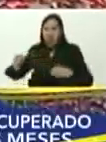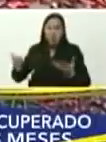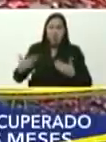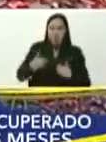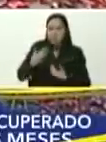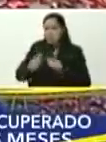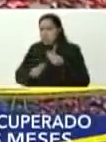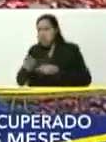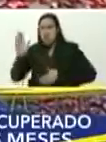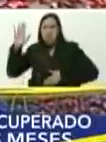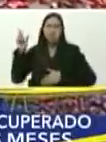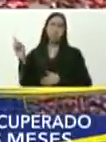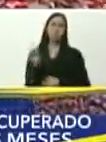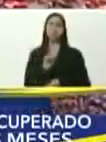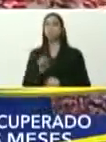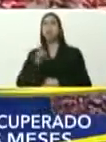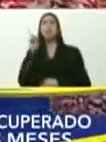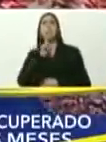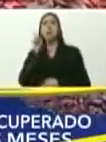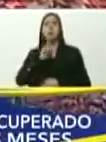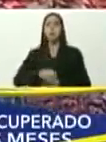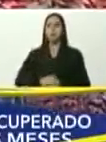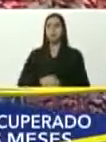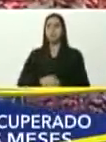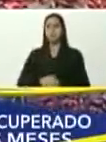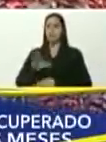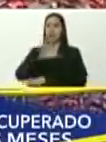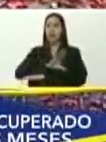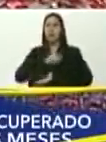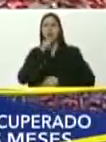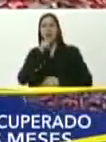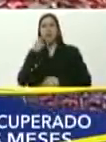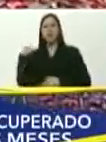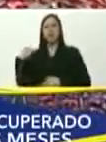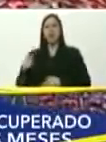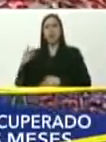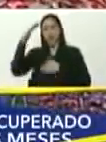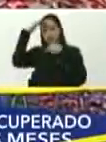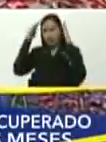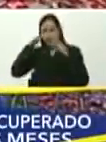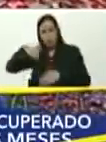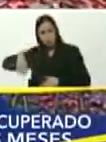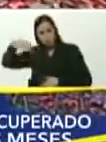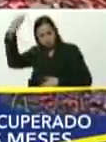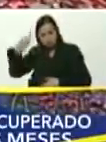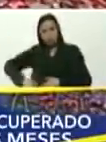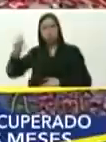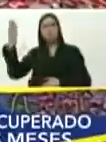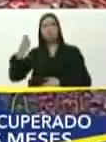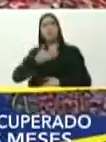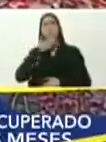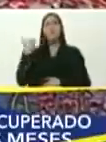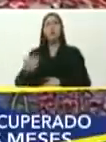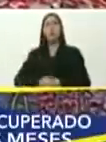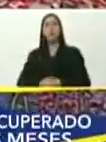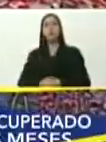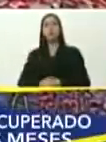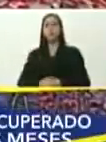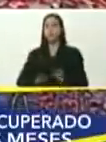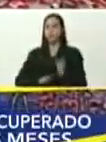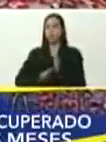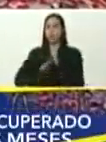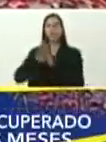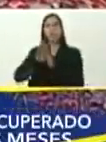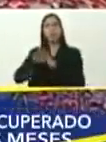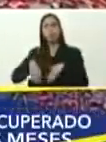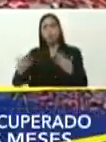a hacer, que es mentira, aquí, quien tiene capacidad, para atender al pueblo, y mejorar, de manera creciente,